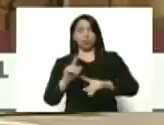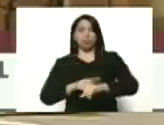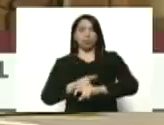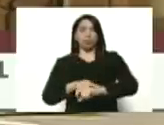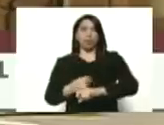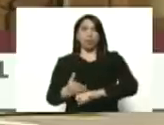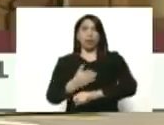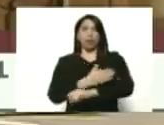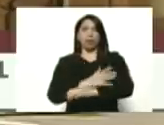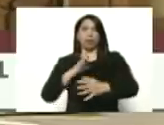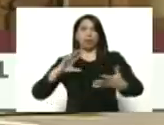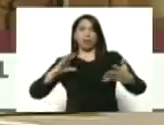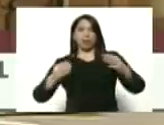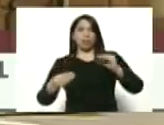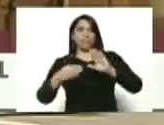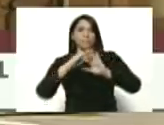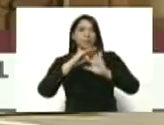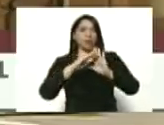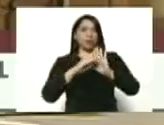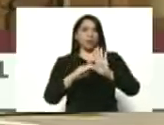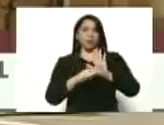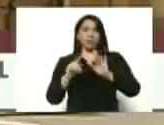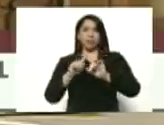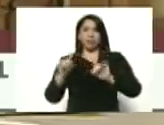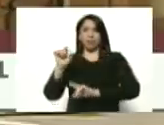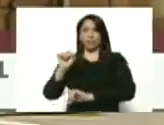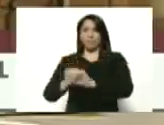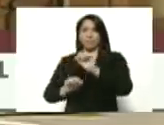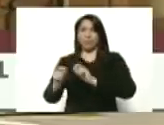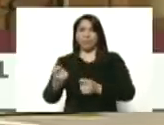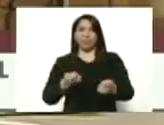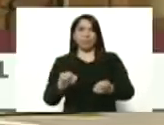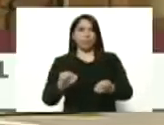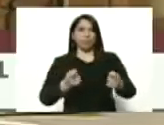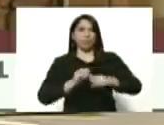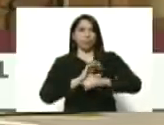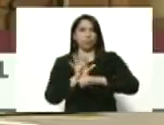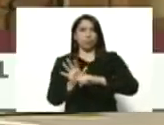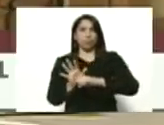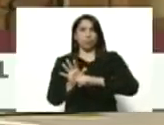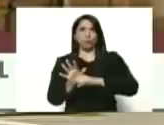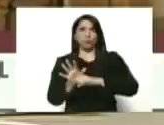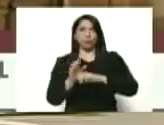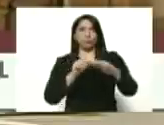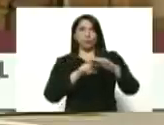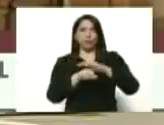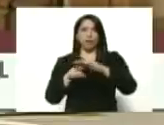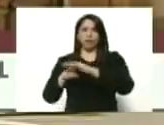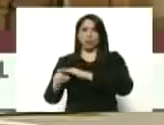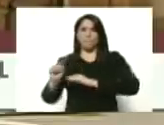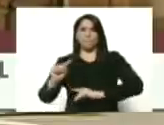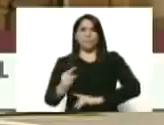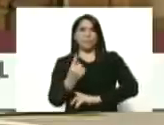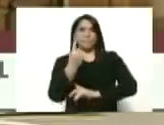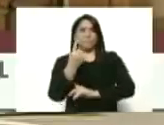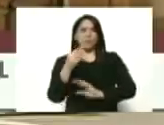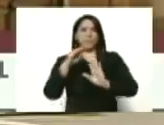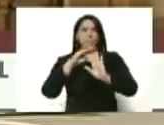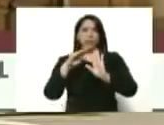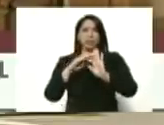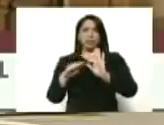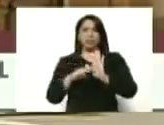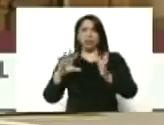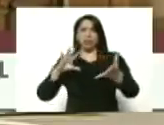adoptando medidas para la prevención y el control del COVID-19. Dentro de las primeras medidas que se adoptaron fue la